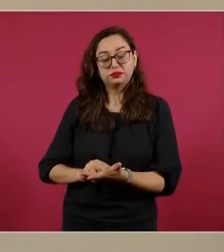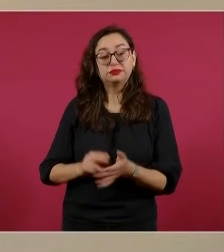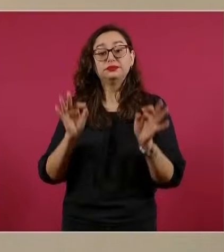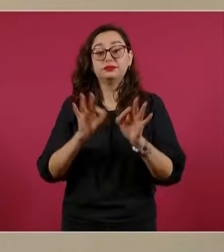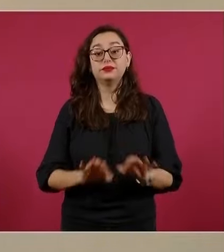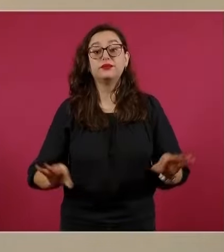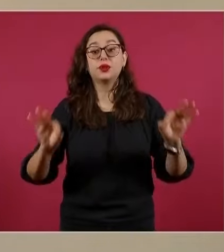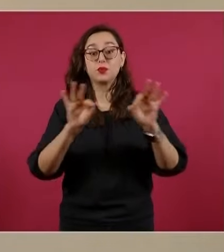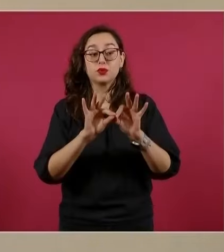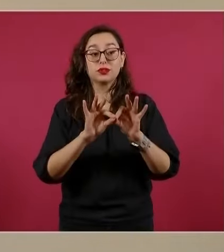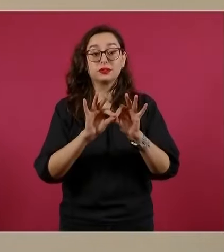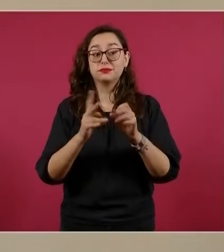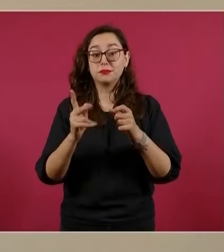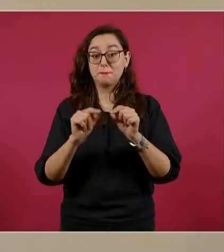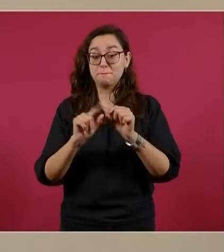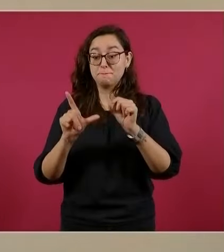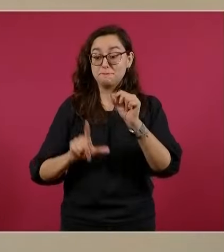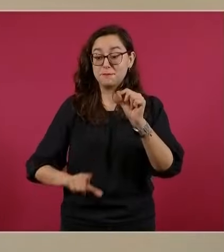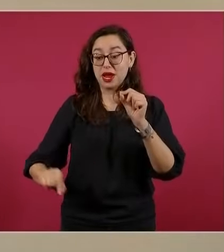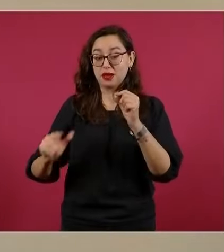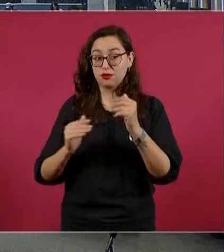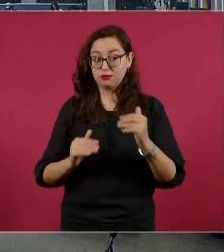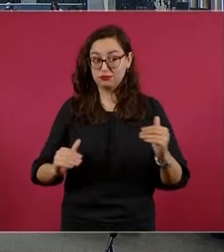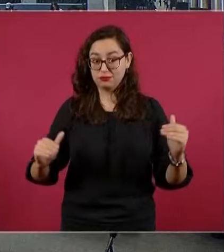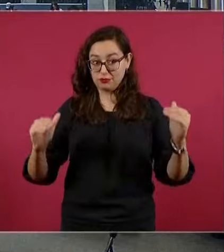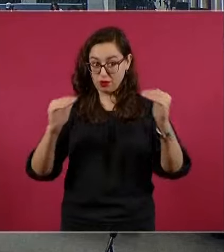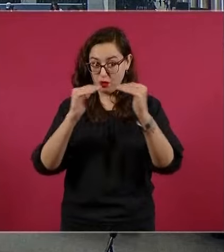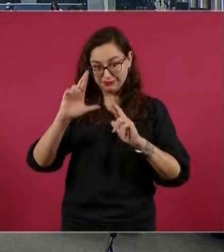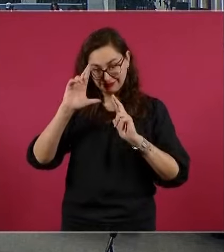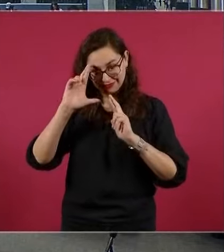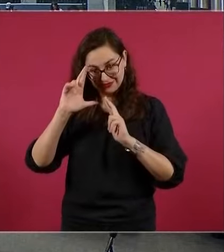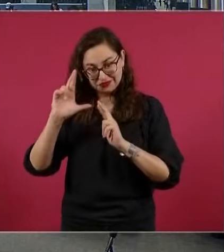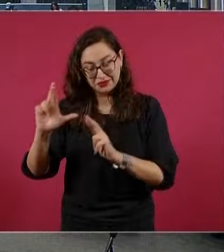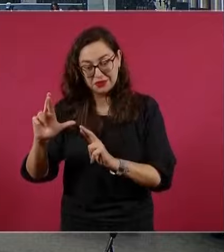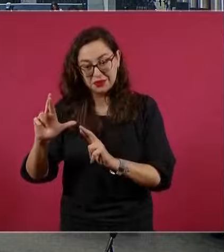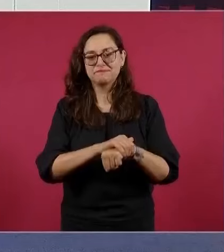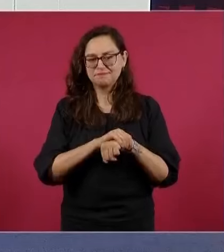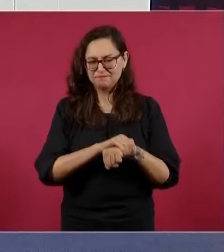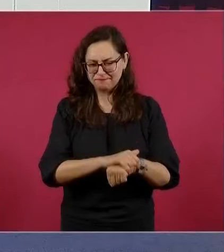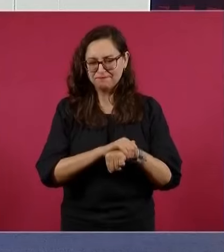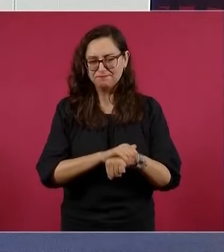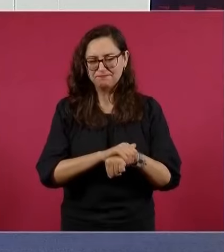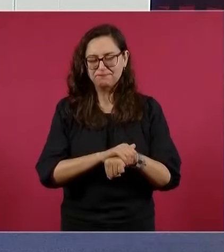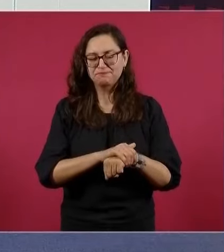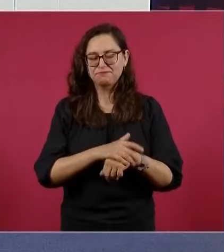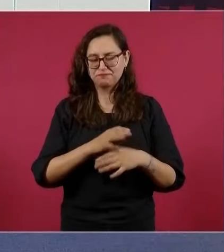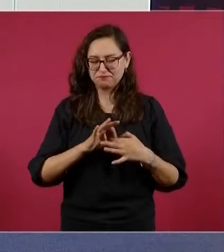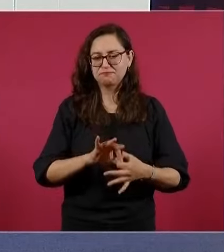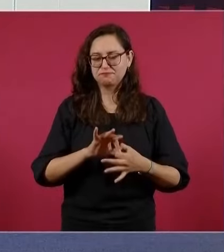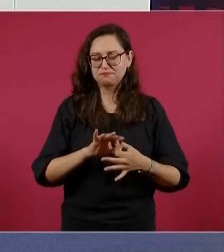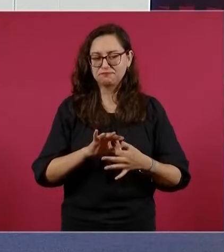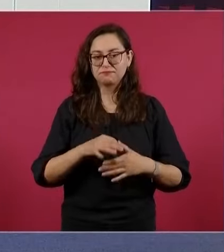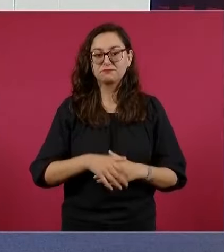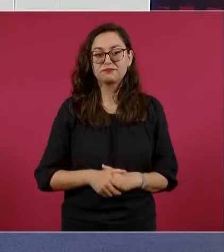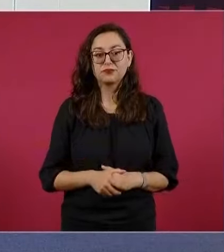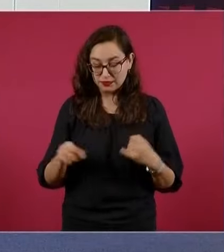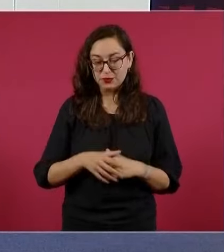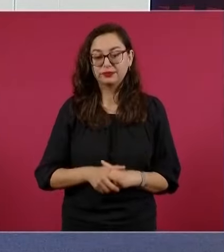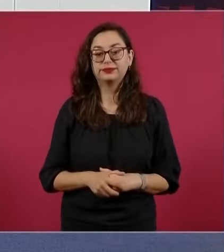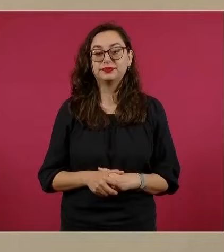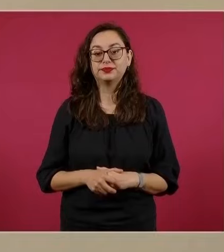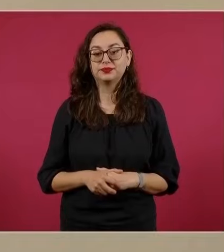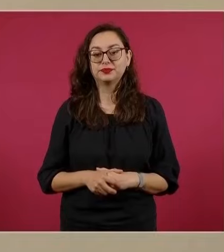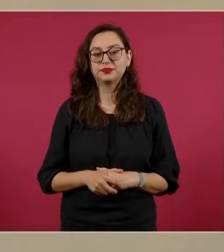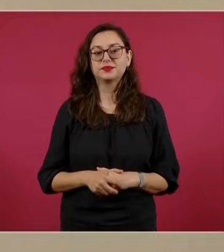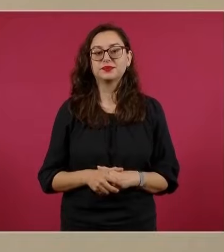respetuoso de la soberanía de nuestra nación y cuidadoso de la amistad entre nuestros pueblos. Para finalizar,